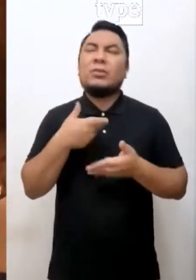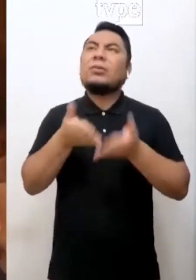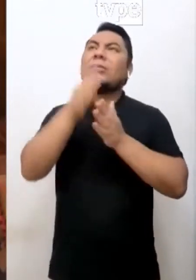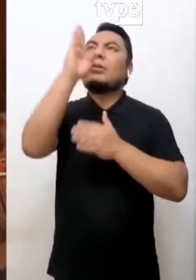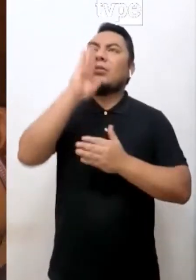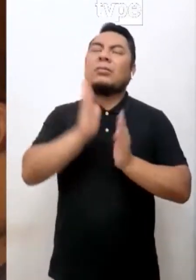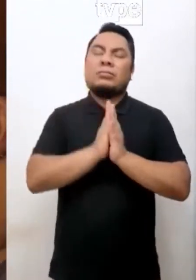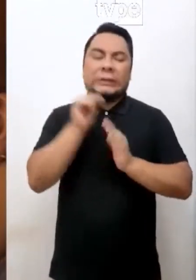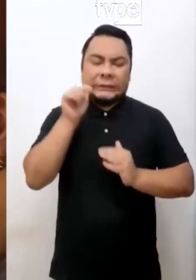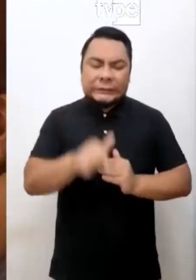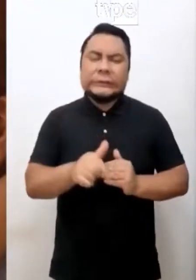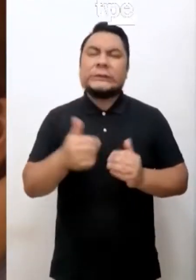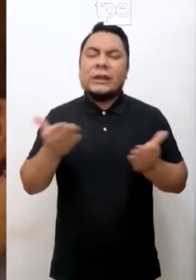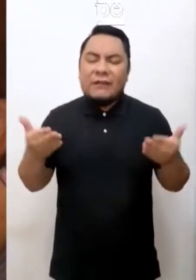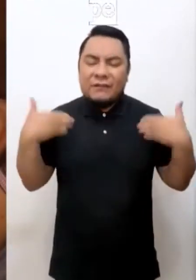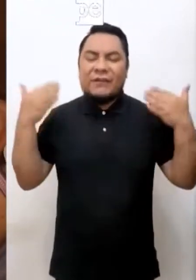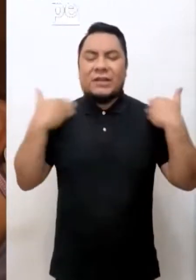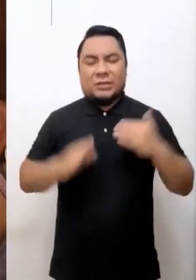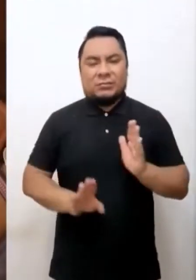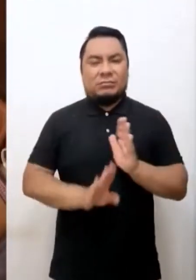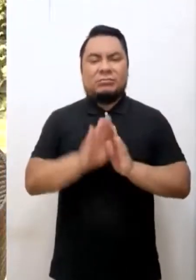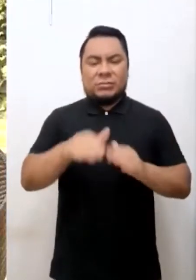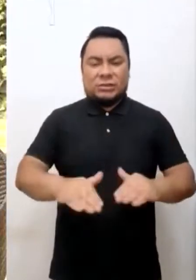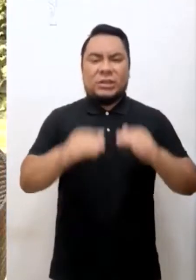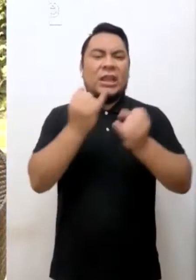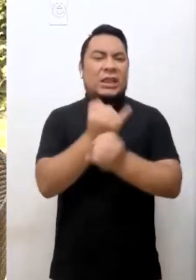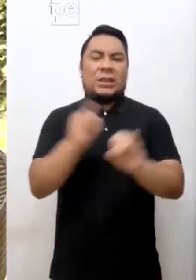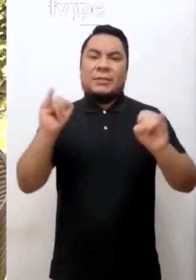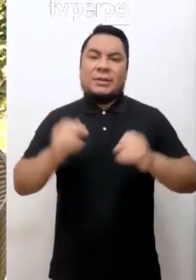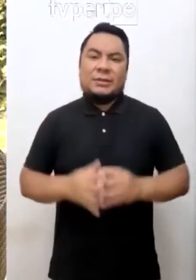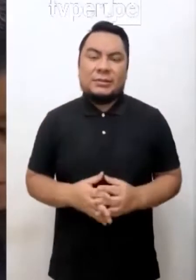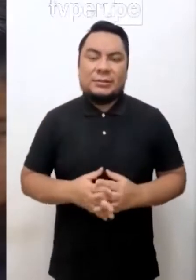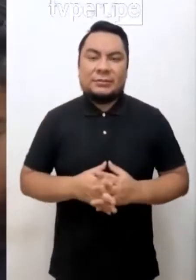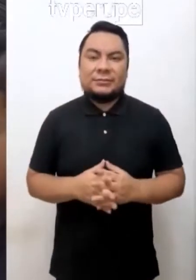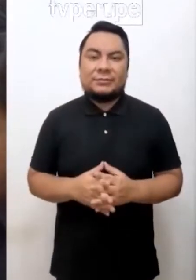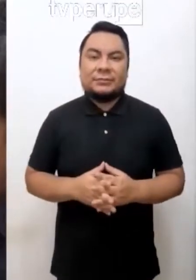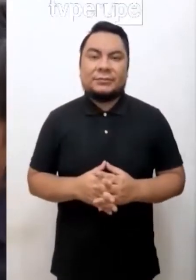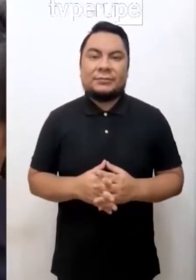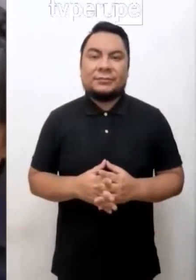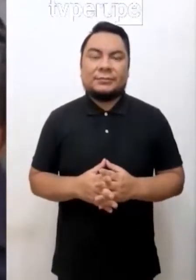pido es que mi hija sea feliz, que sea independiente.